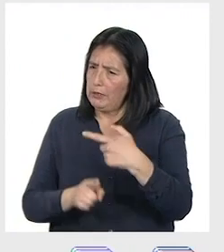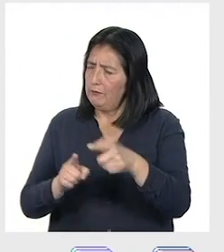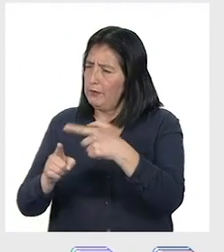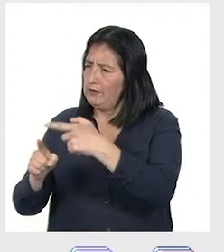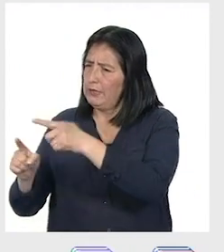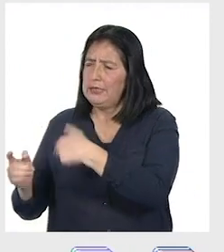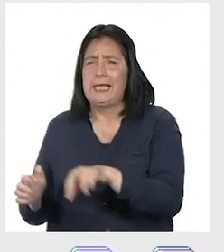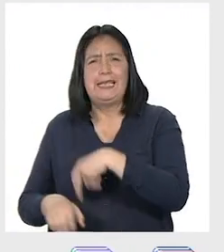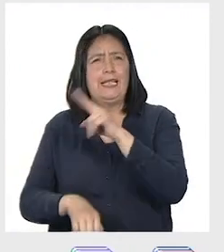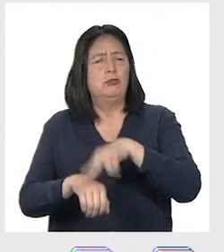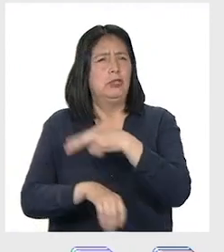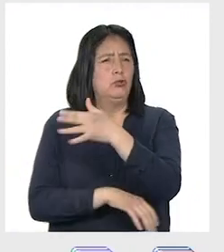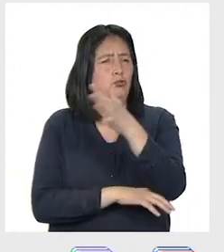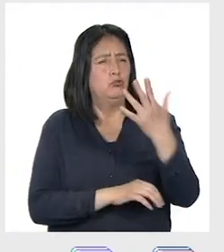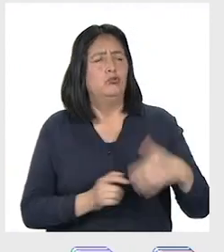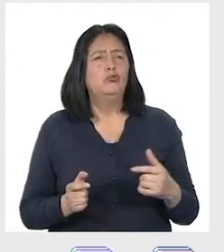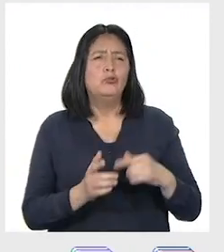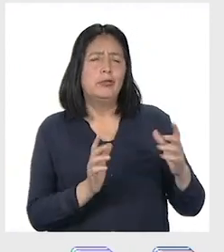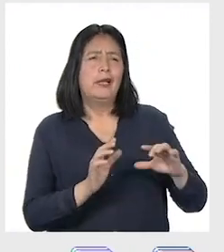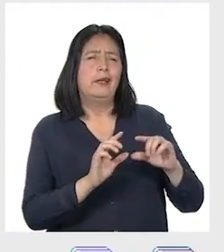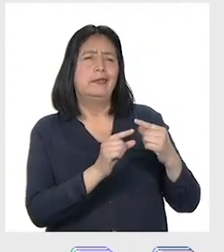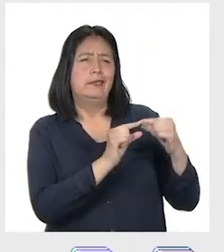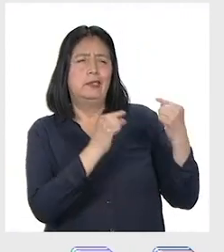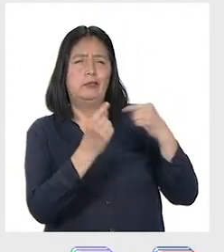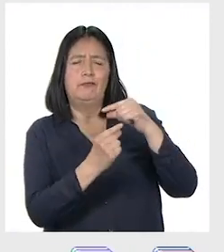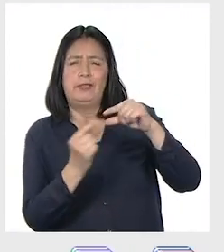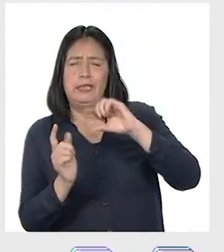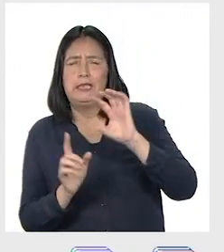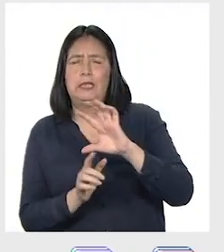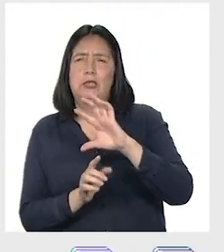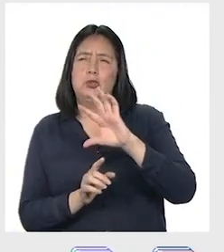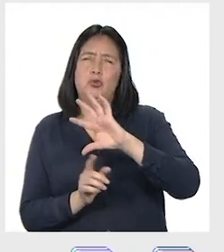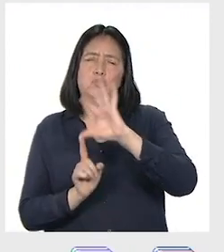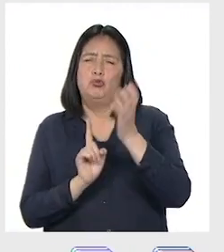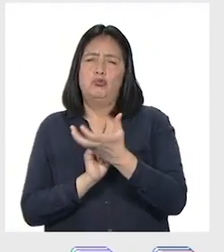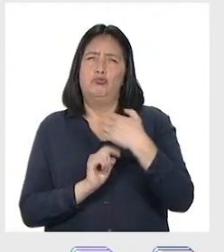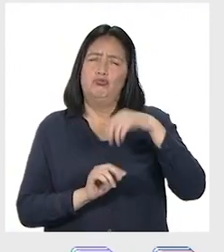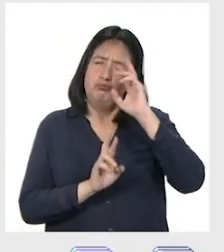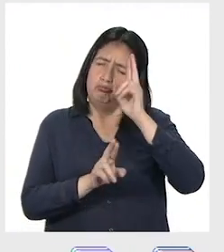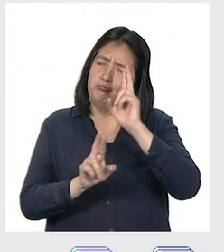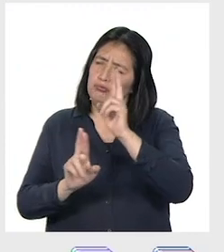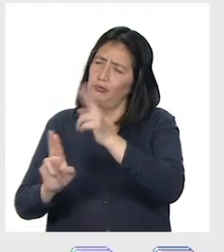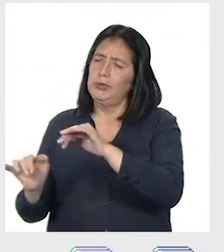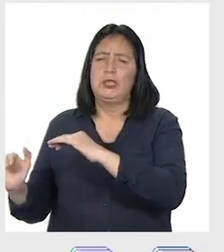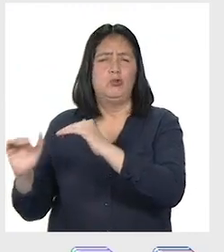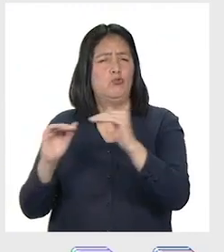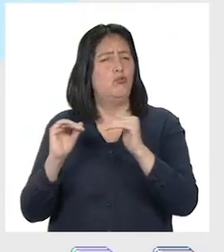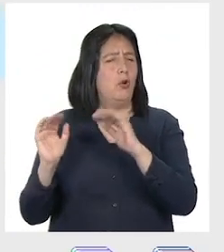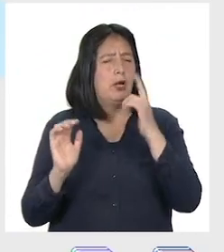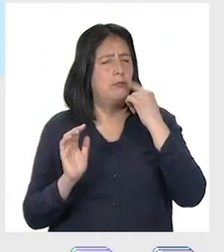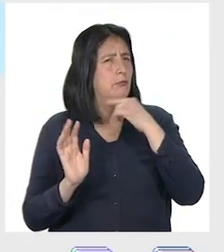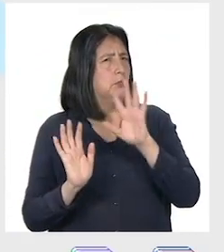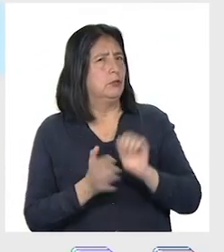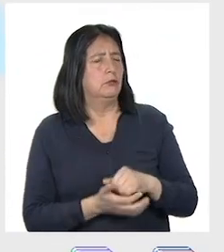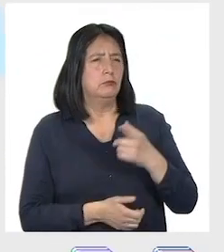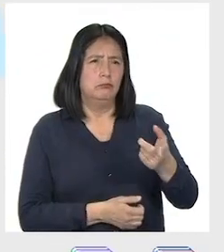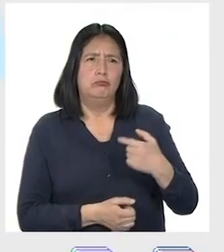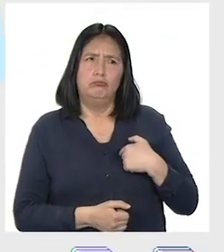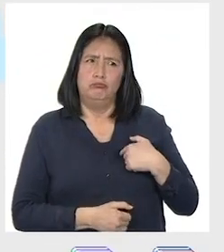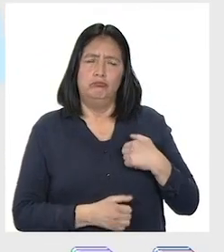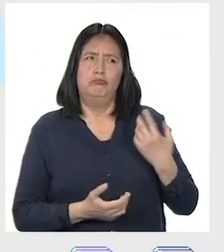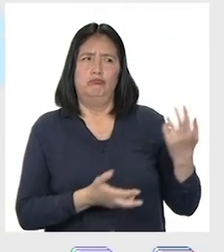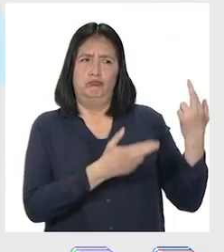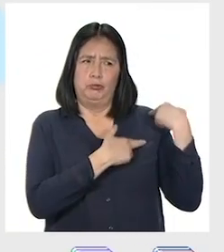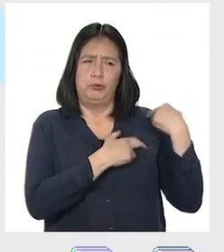diversidad natural, geográfica y cultural y respetar a todas y a todos por igual. Cumplir nuestros